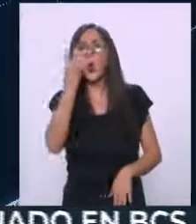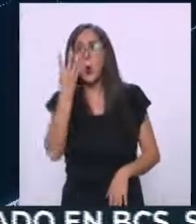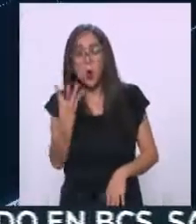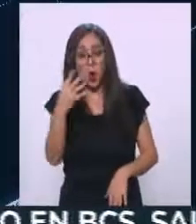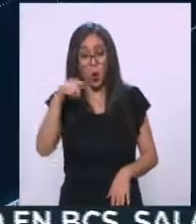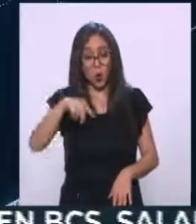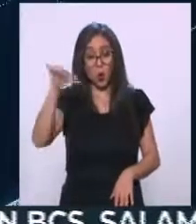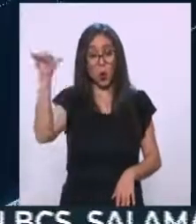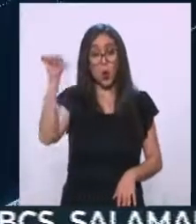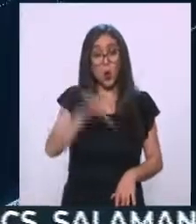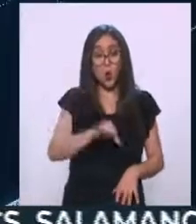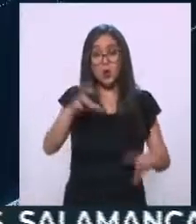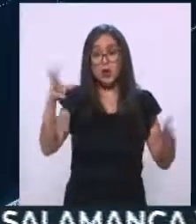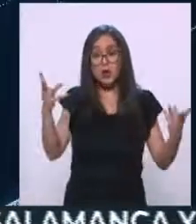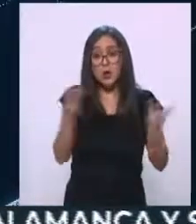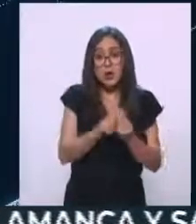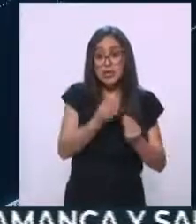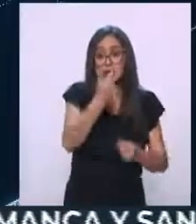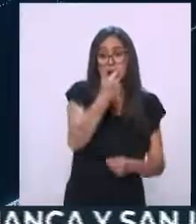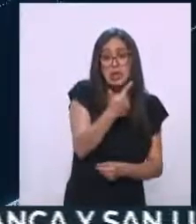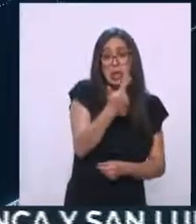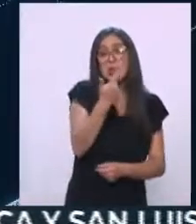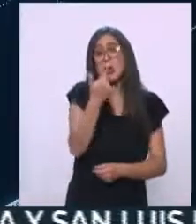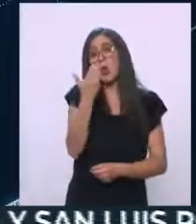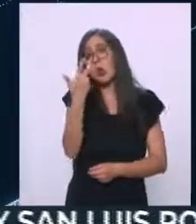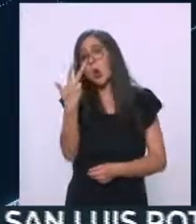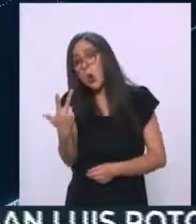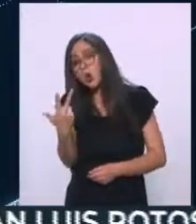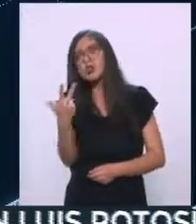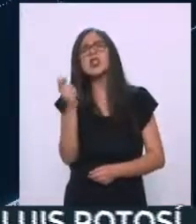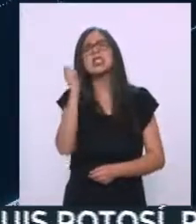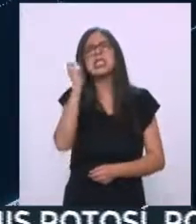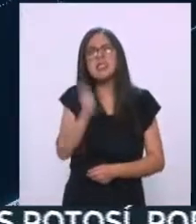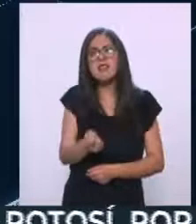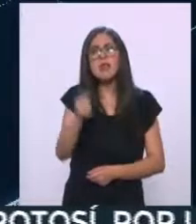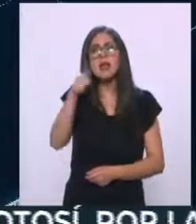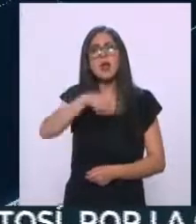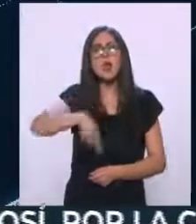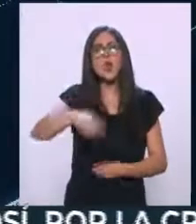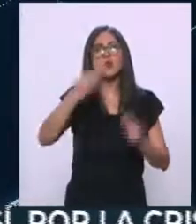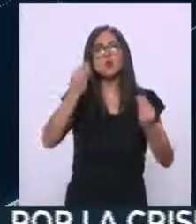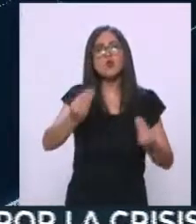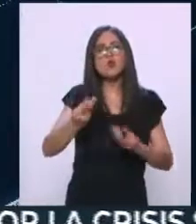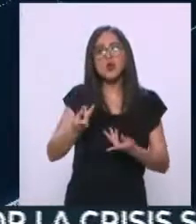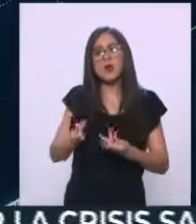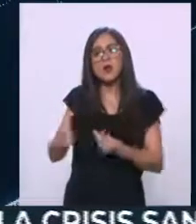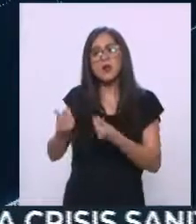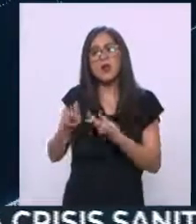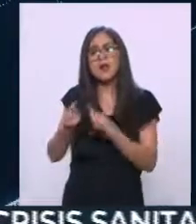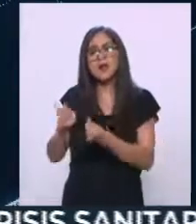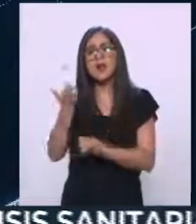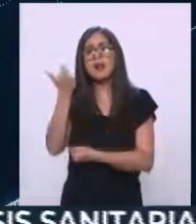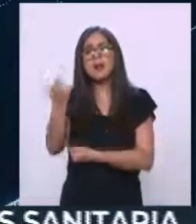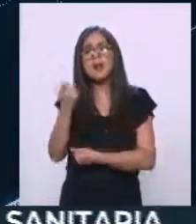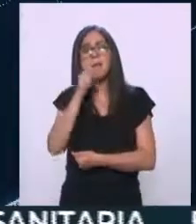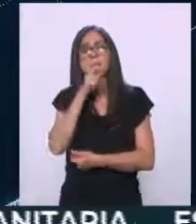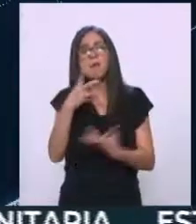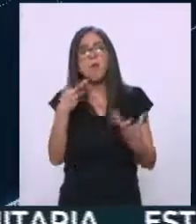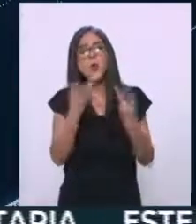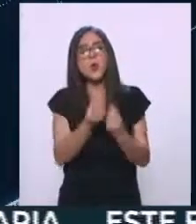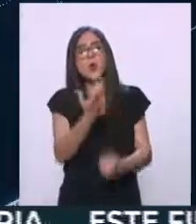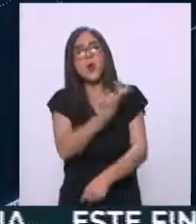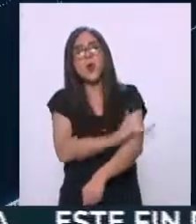hoy en todo el día ha contado unos siete u ocho. Entonces, eso habla de mucho dinero y de mucha coordinación y es un debate simulado. Es decir,